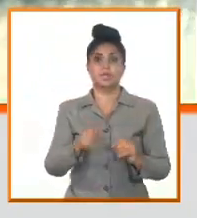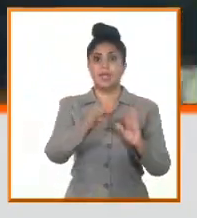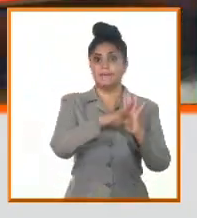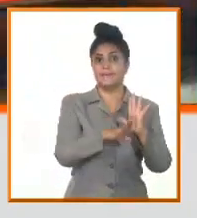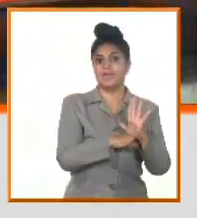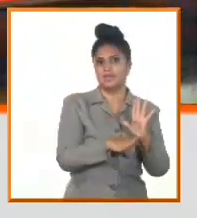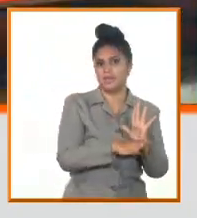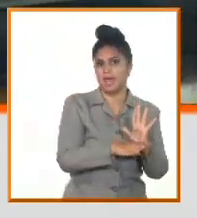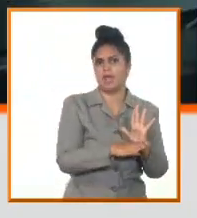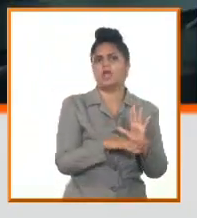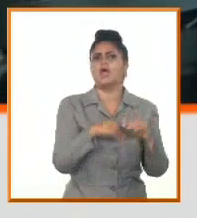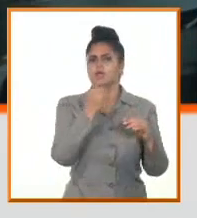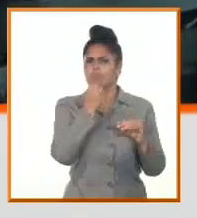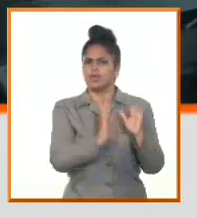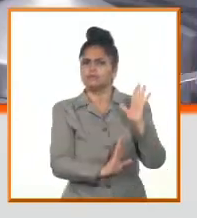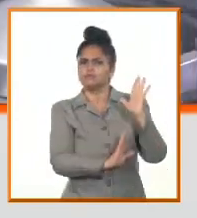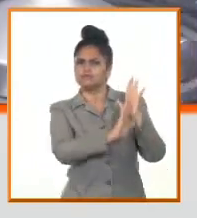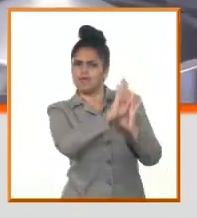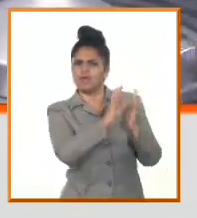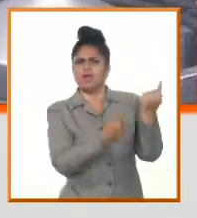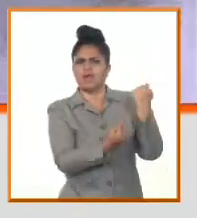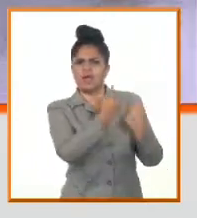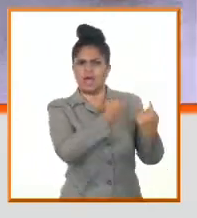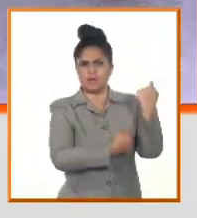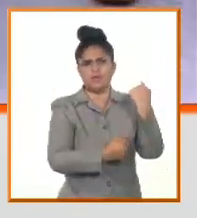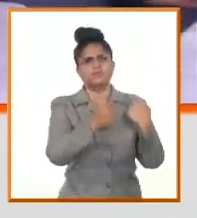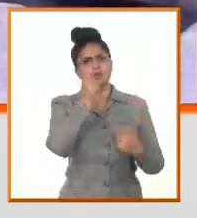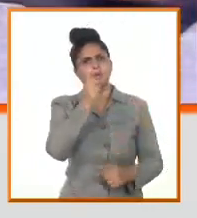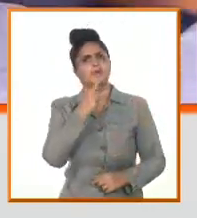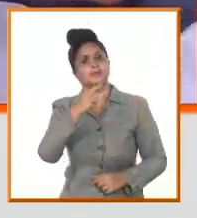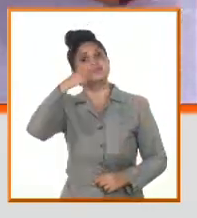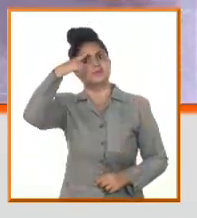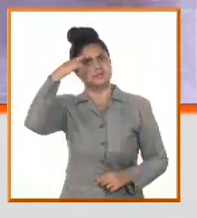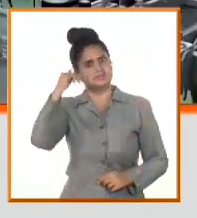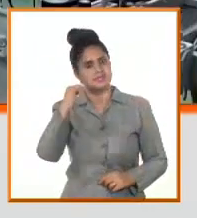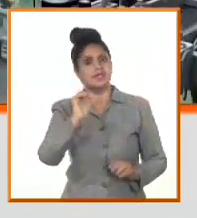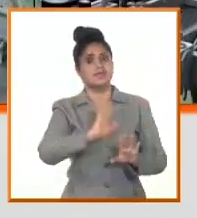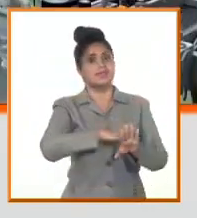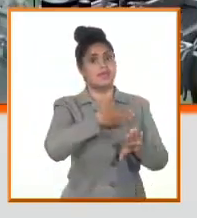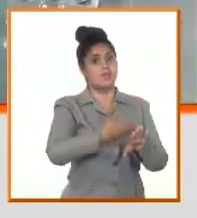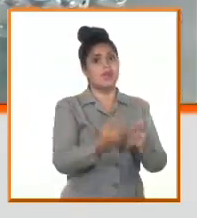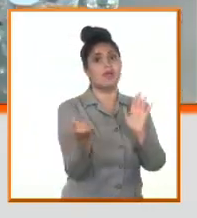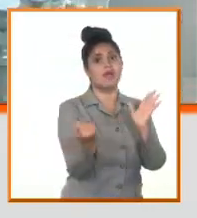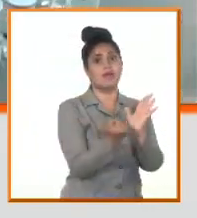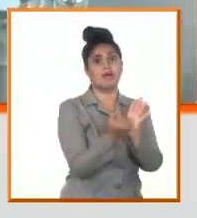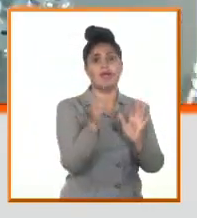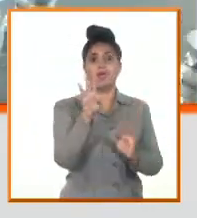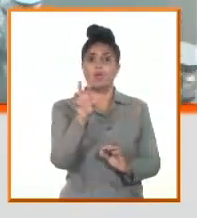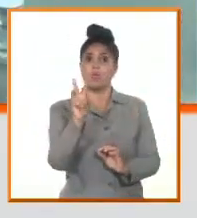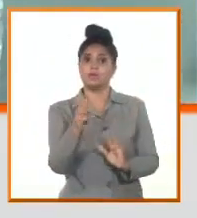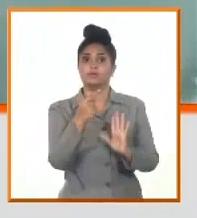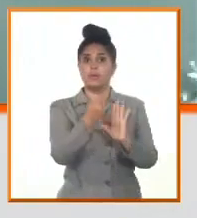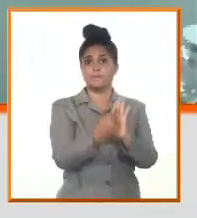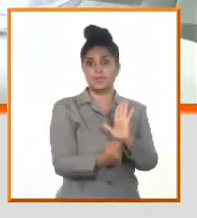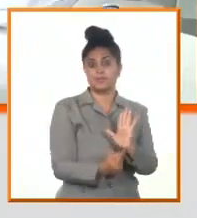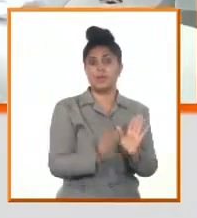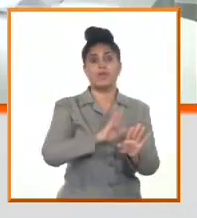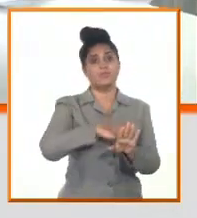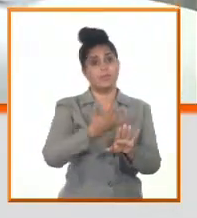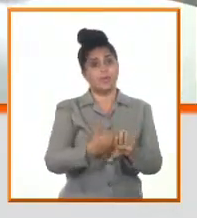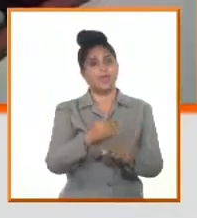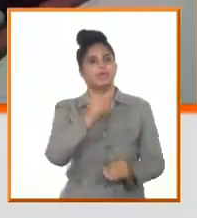Yo pienso que desde el proceso de ordenamiento y después todo el proceso de las 43 medidas y todas las que siguieron después, sin ninguna duda